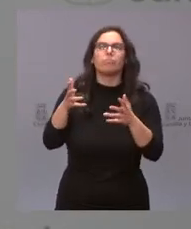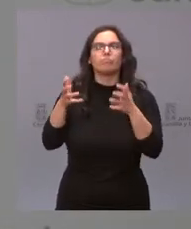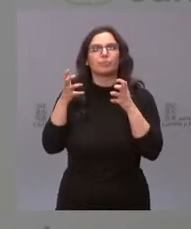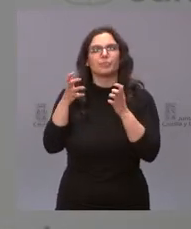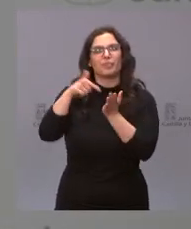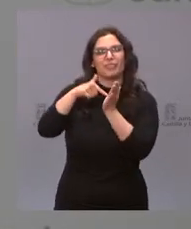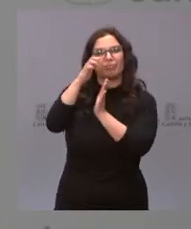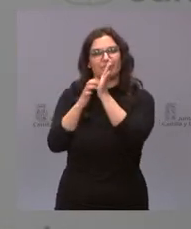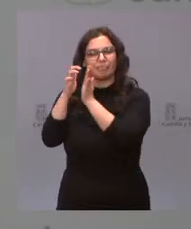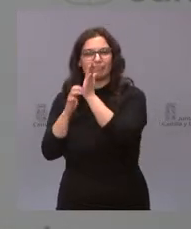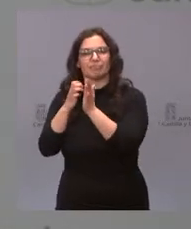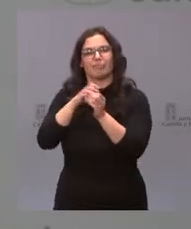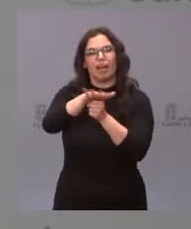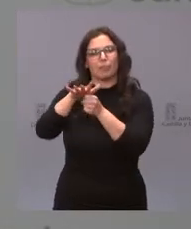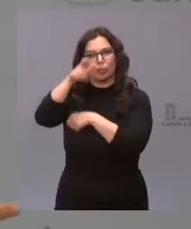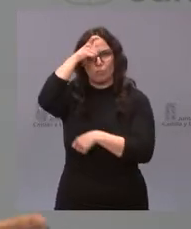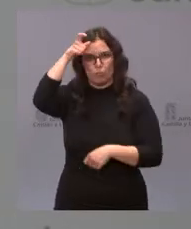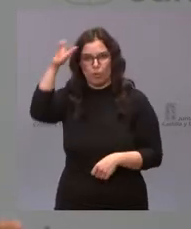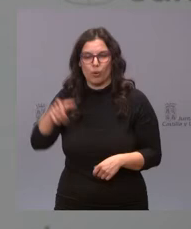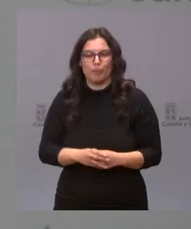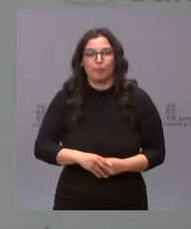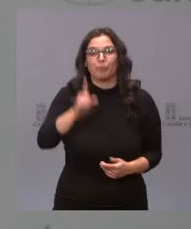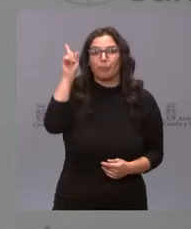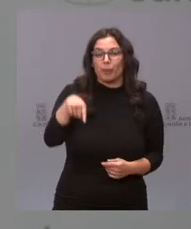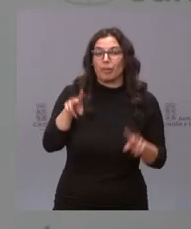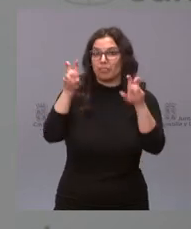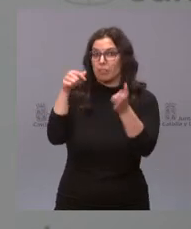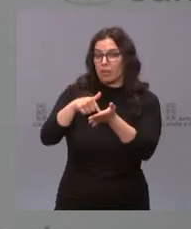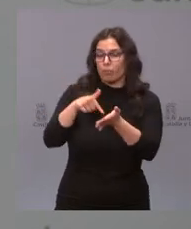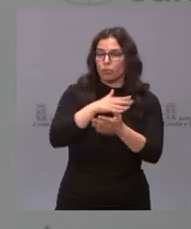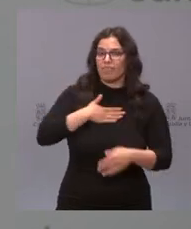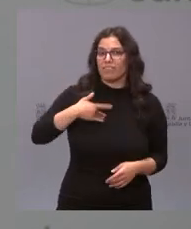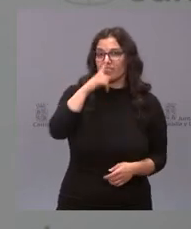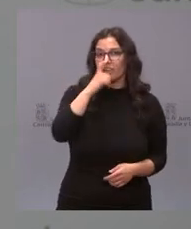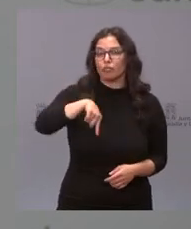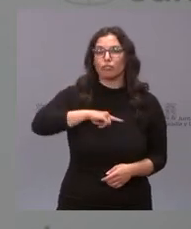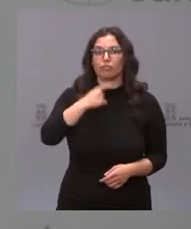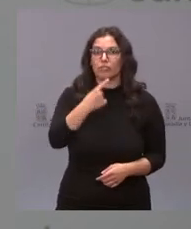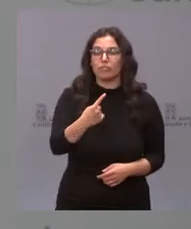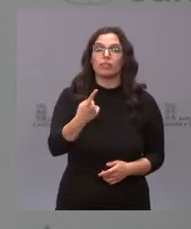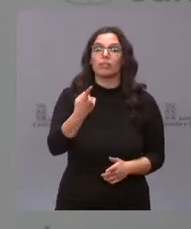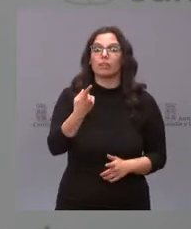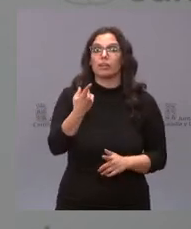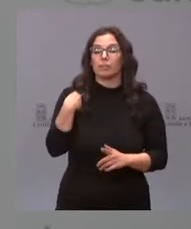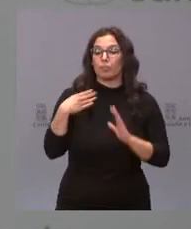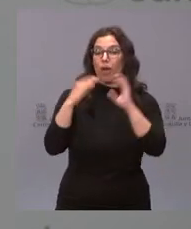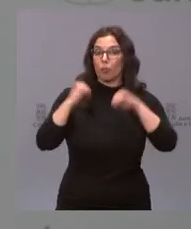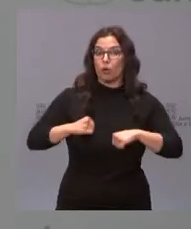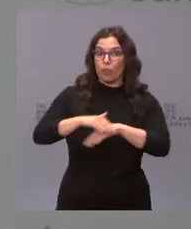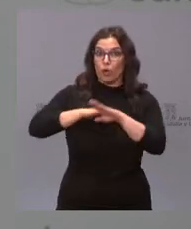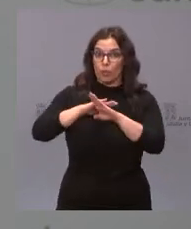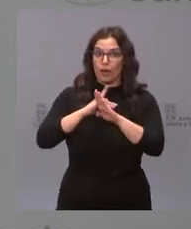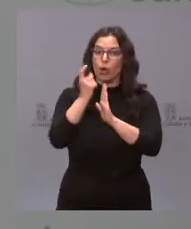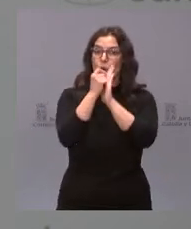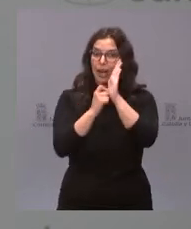rural. Quiero recordar también que en el ámbito de impuestos podemos decir que una de las cláusulas de ese acuerdo de gobierno que se